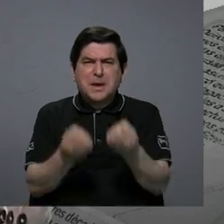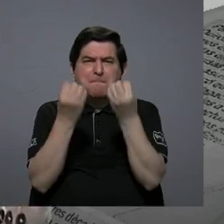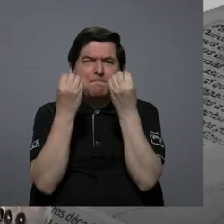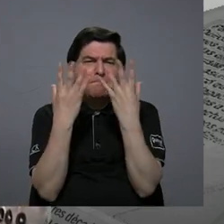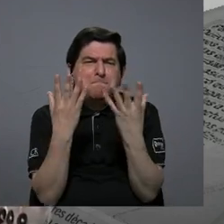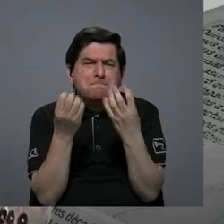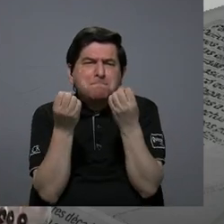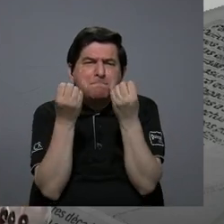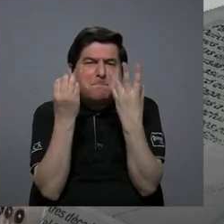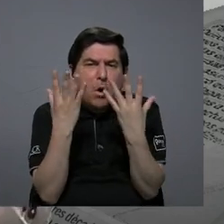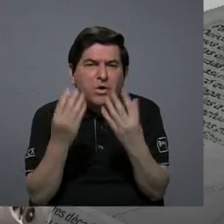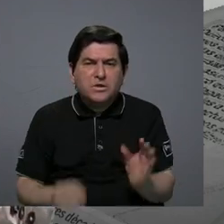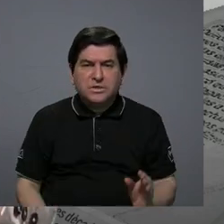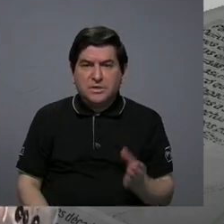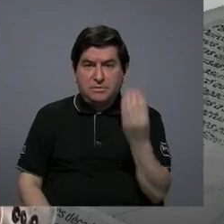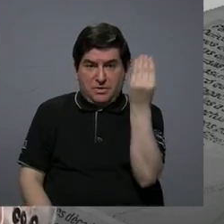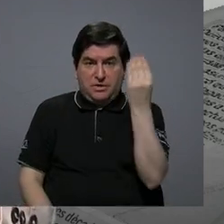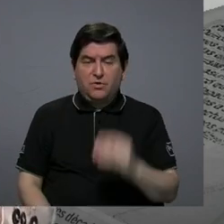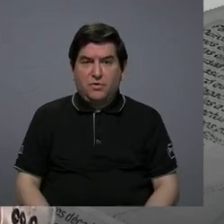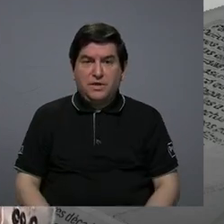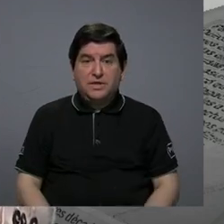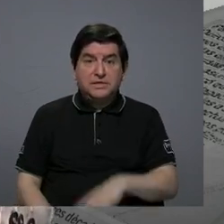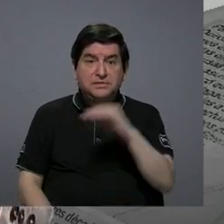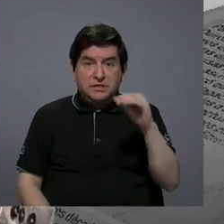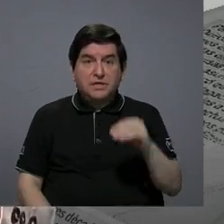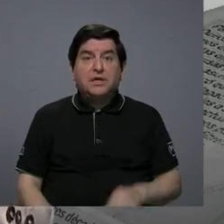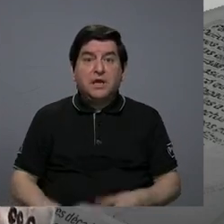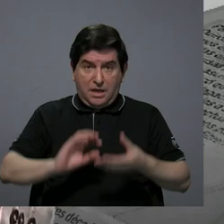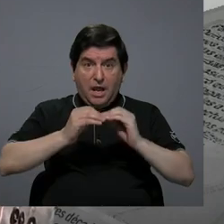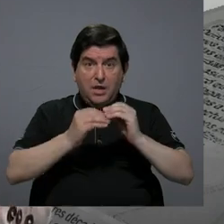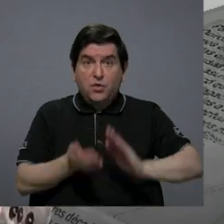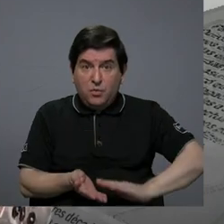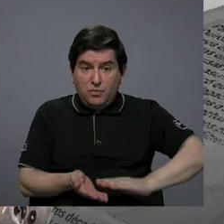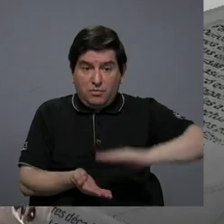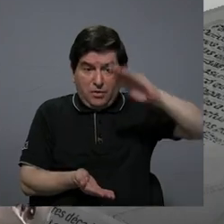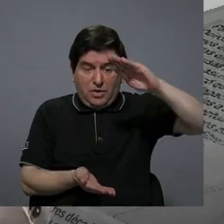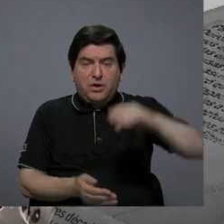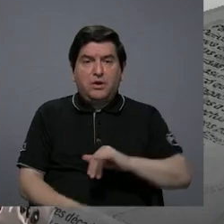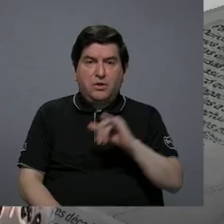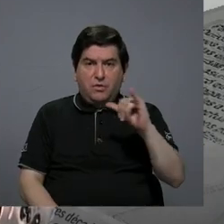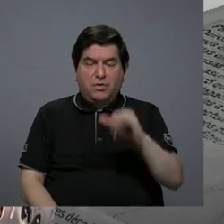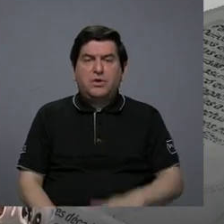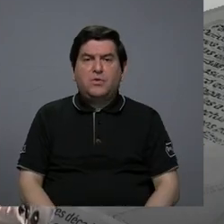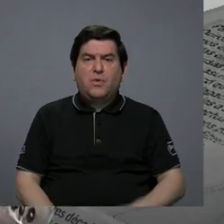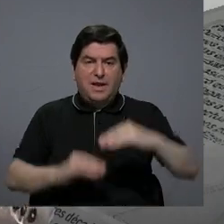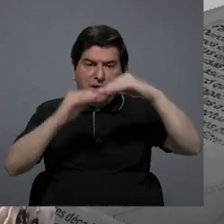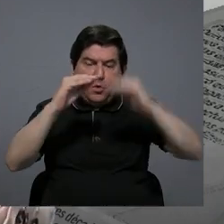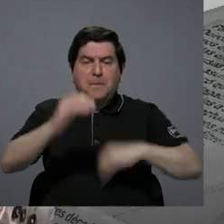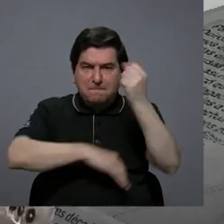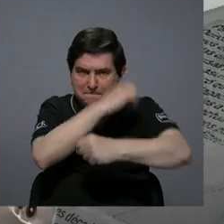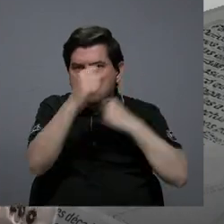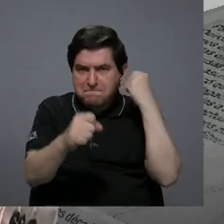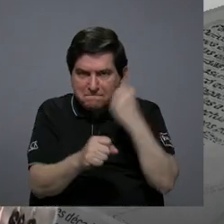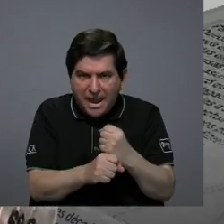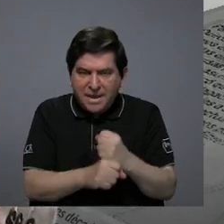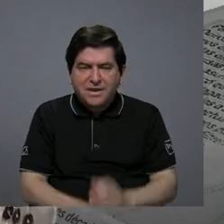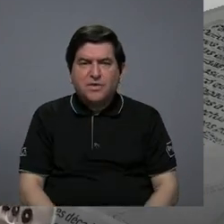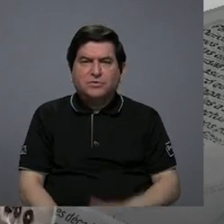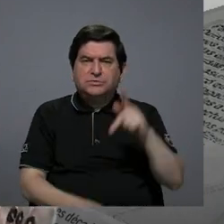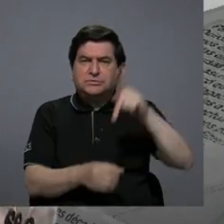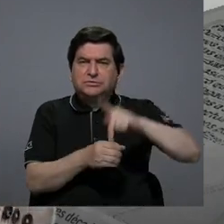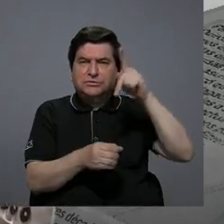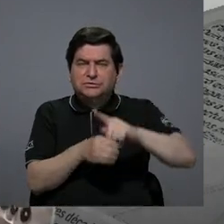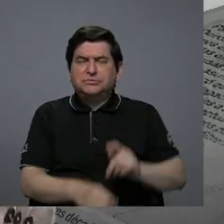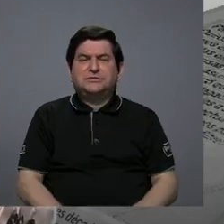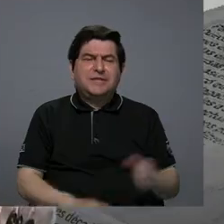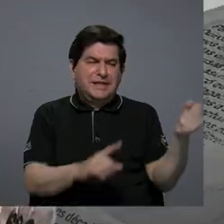los jóvenes que hoy, y cada vez más jóvenes, cada vez más baja la edad, están inmersos en